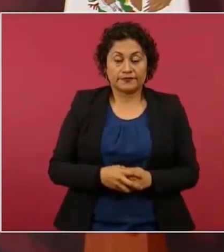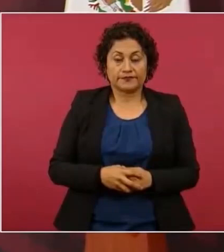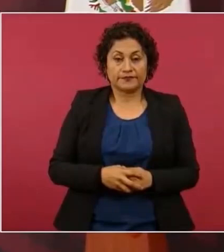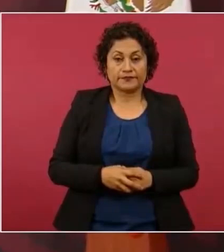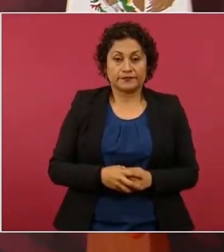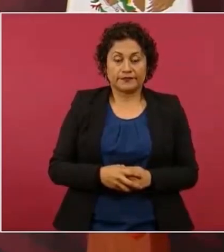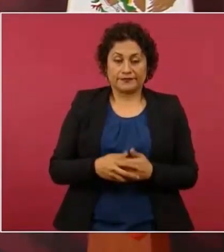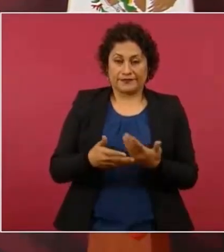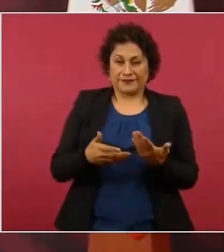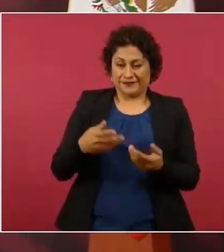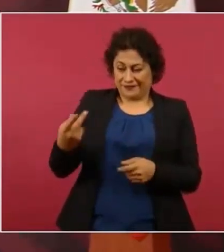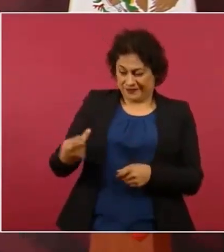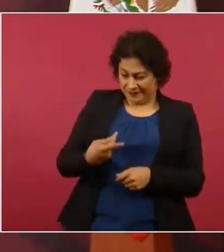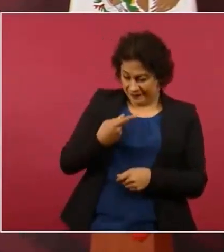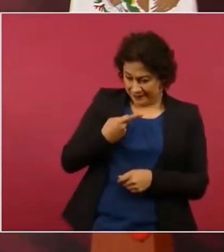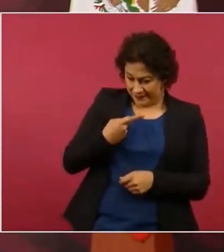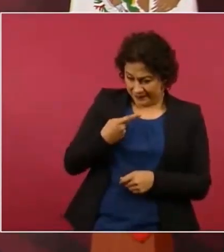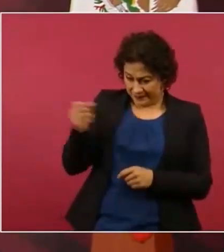Imagínense.